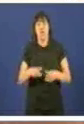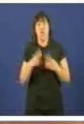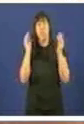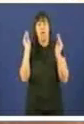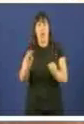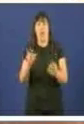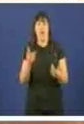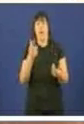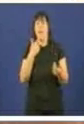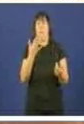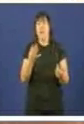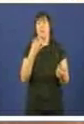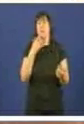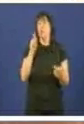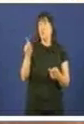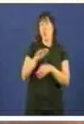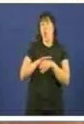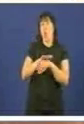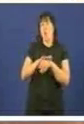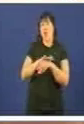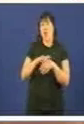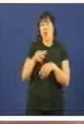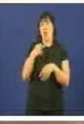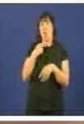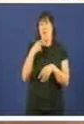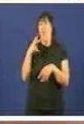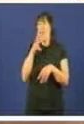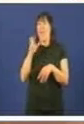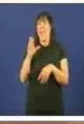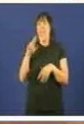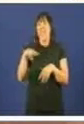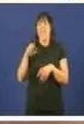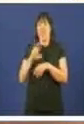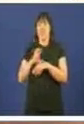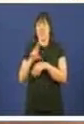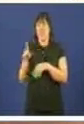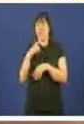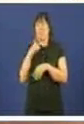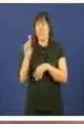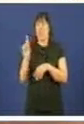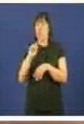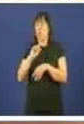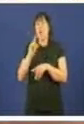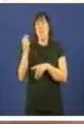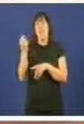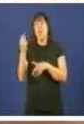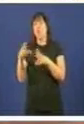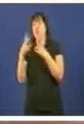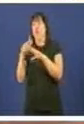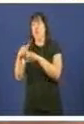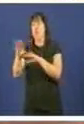aquilo polo que directamente abogo o seu goberno en boca do señor Hernández, que é recortar o gasto social e meter o dinheiro nas constructores. Iso non,